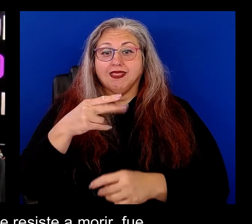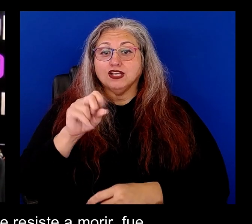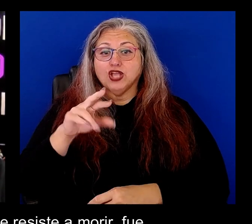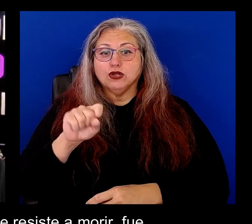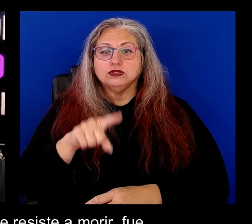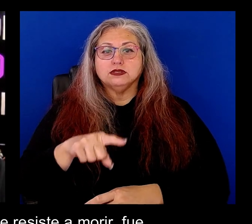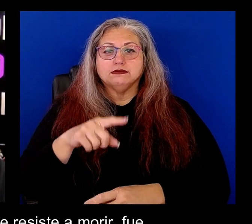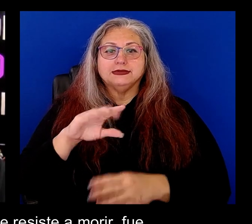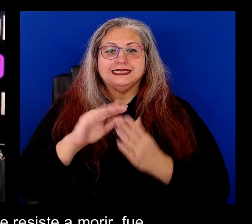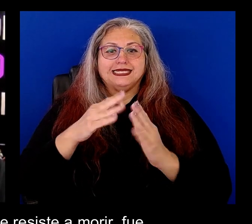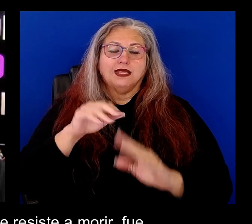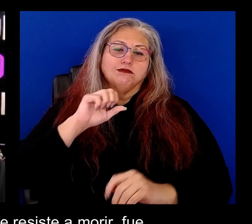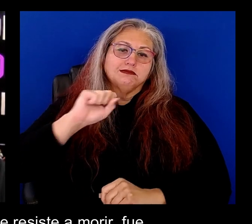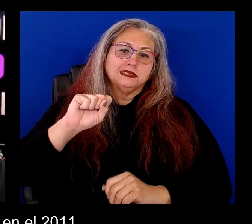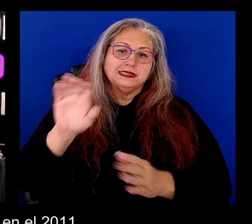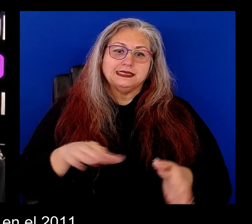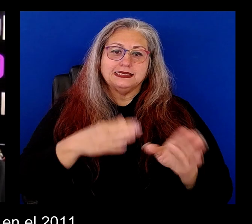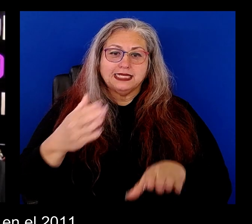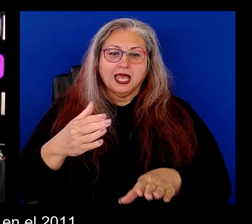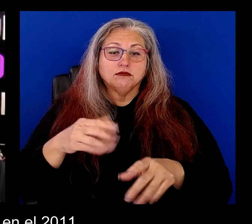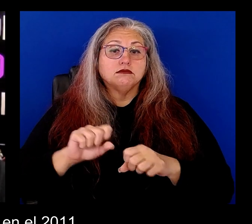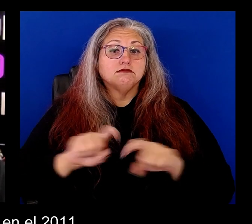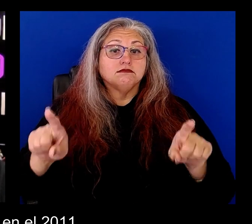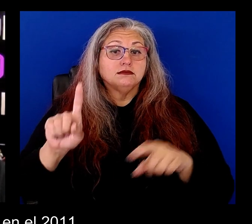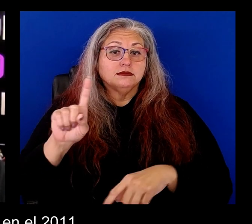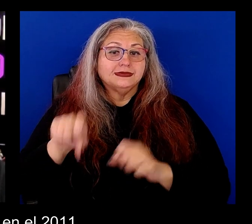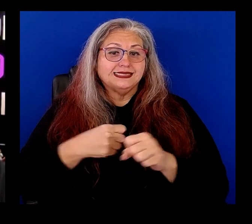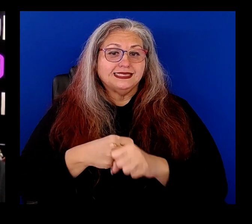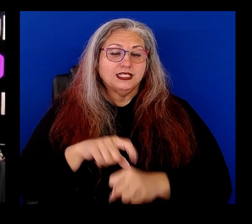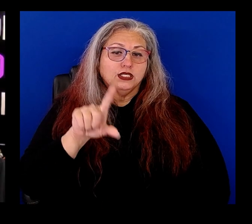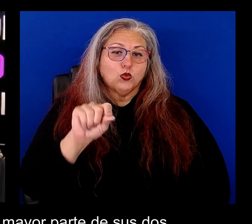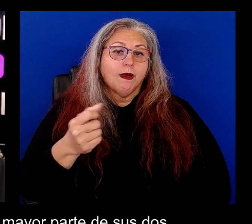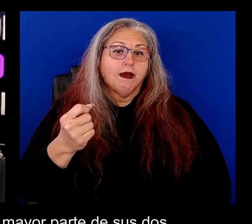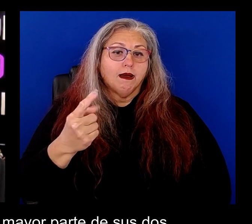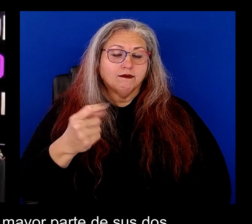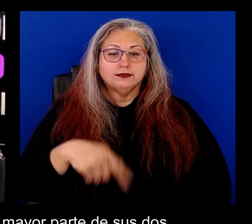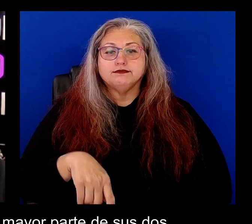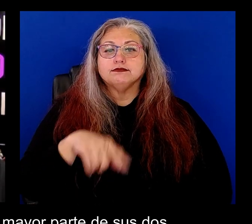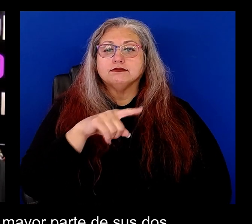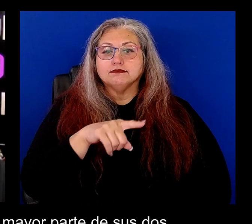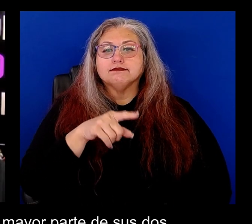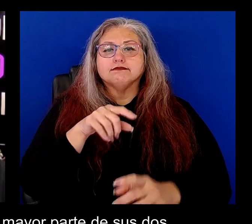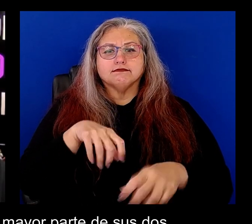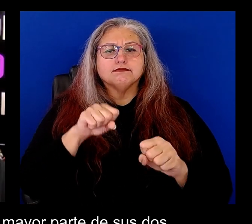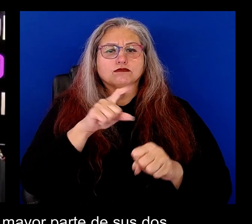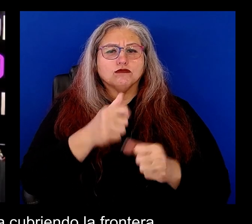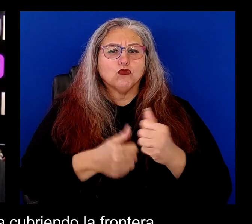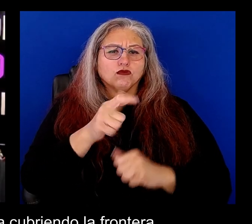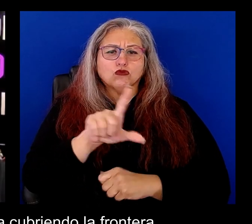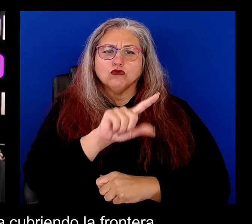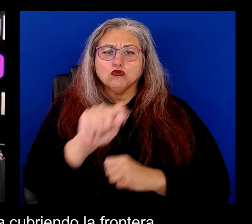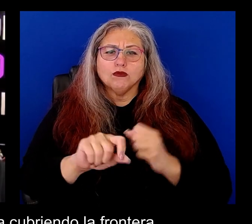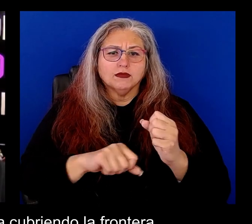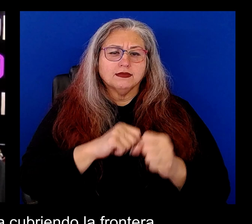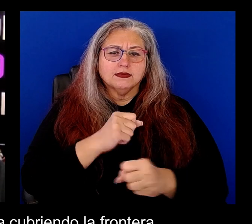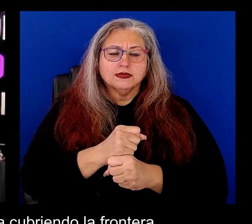de una ciudad que se resiste a morir, fue lanzado en el 2011. Torrea ha pasado la mayor parte de sus dos décadas